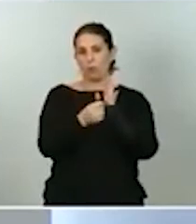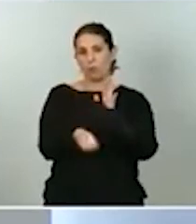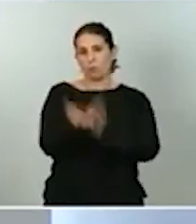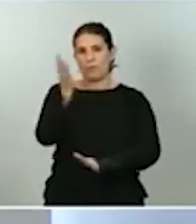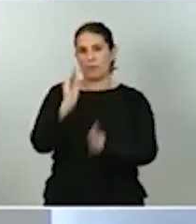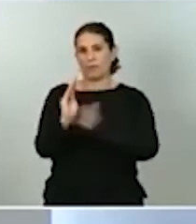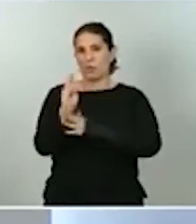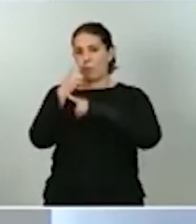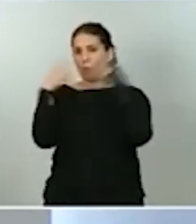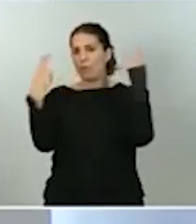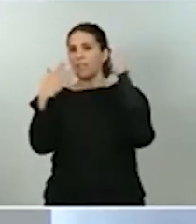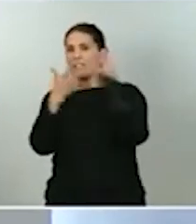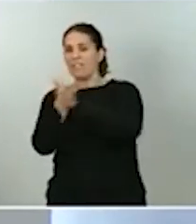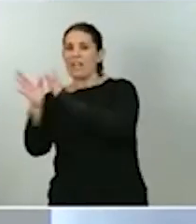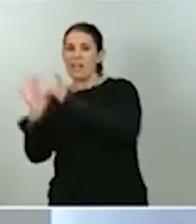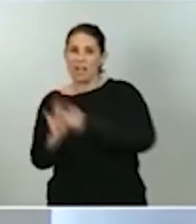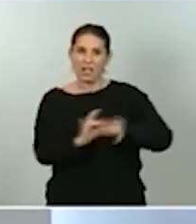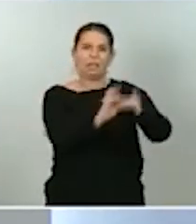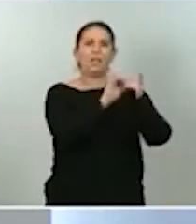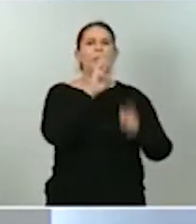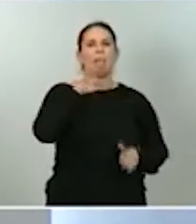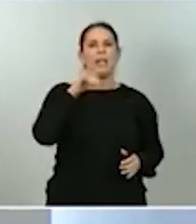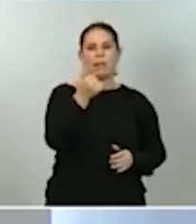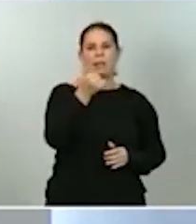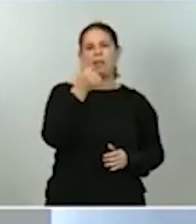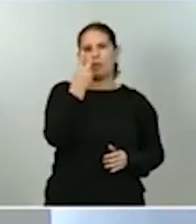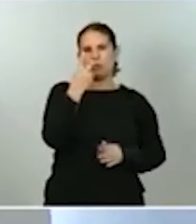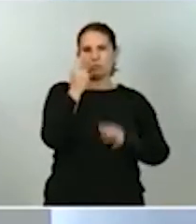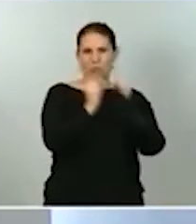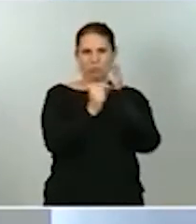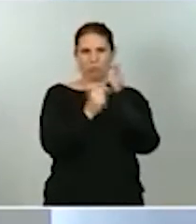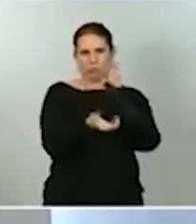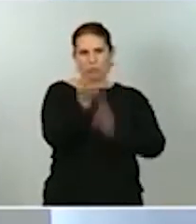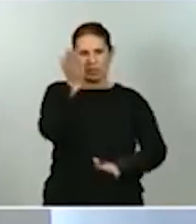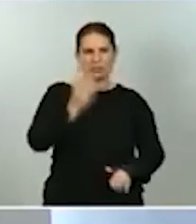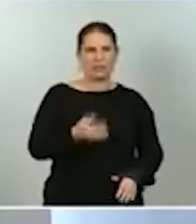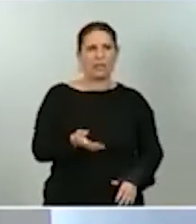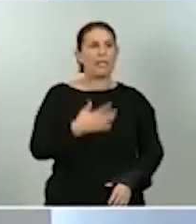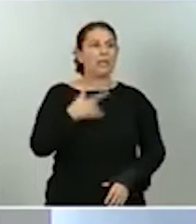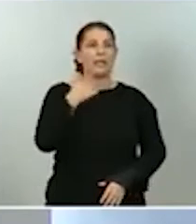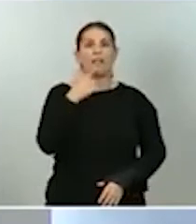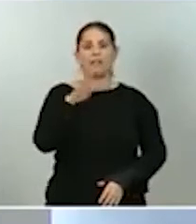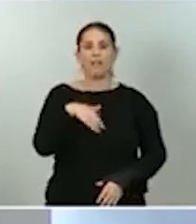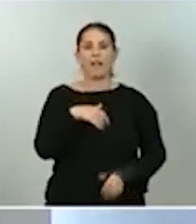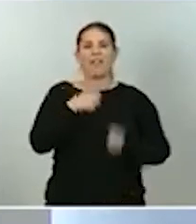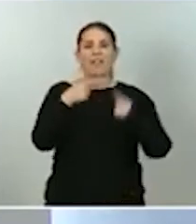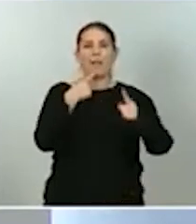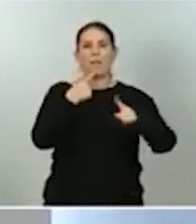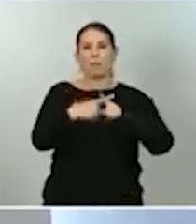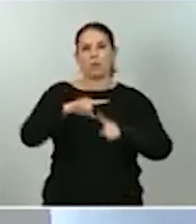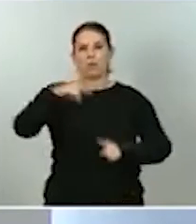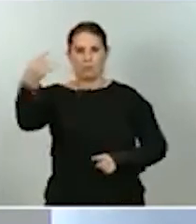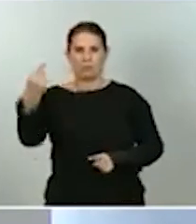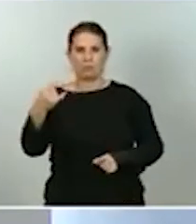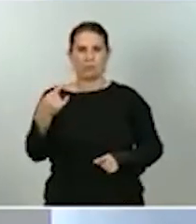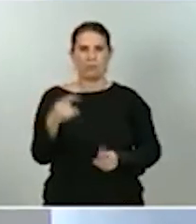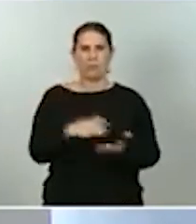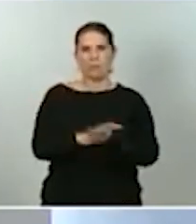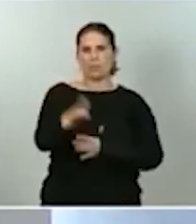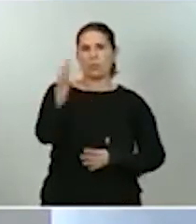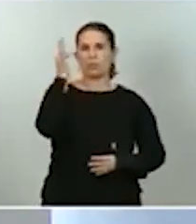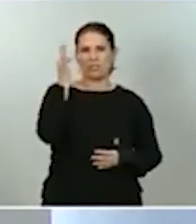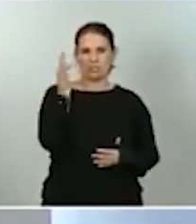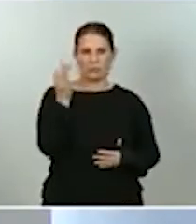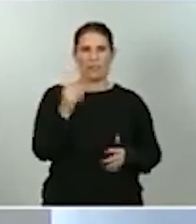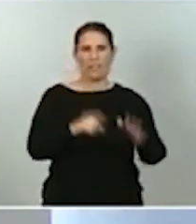% el Producto Interior Bruto, es decir, que se trata de un multiplicador o un impacto positivo sobre el crecimiento económico que está en